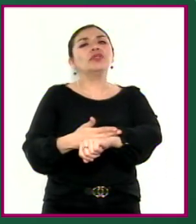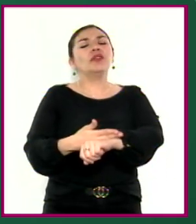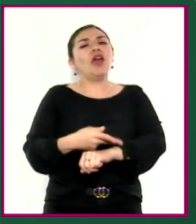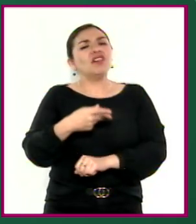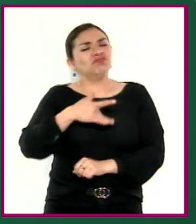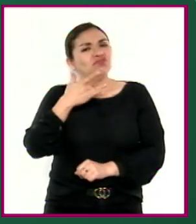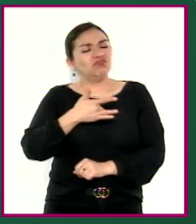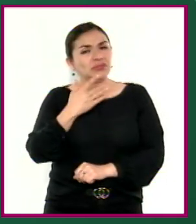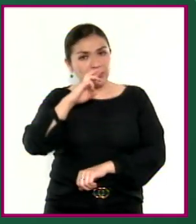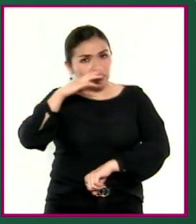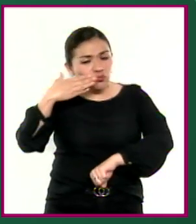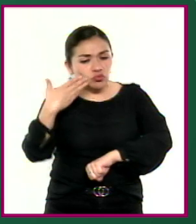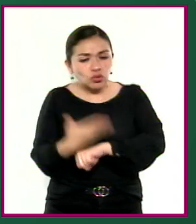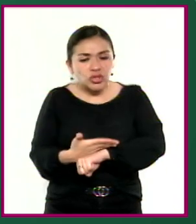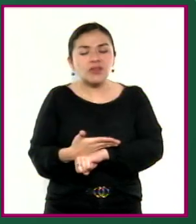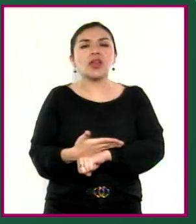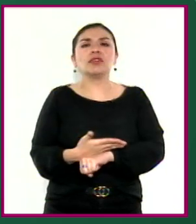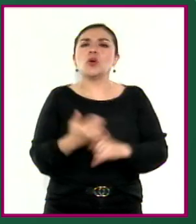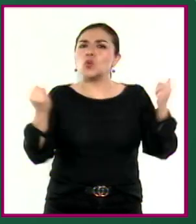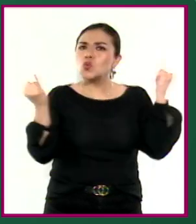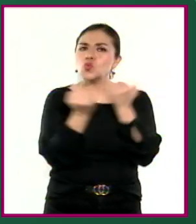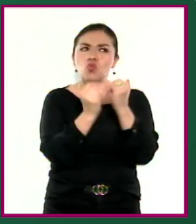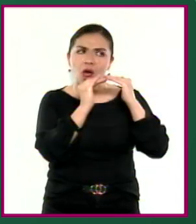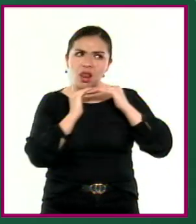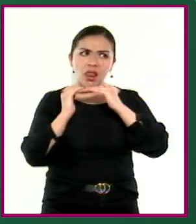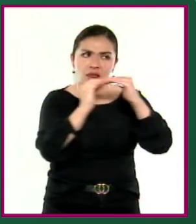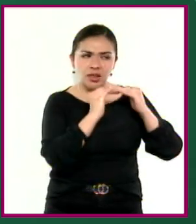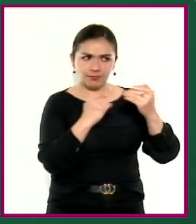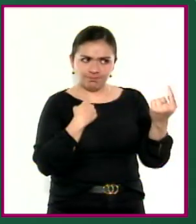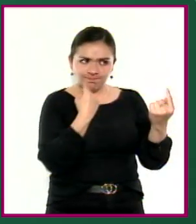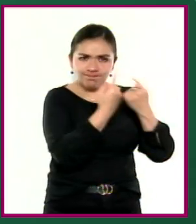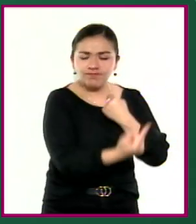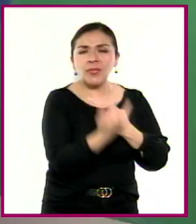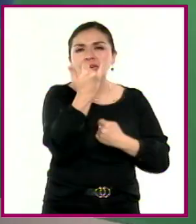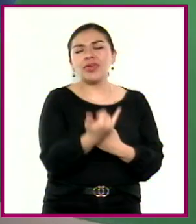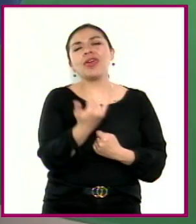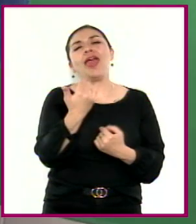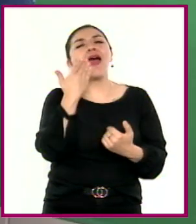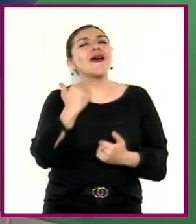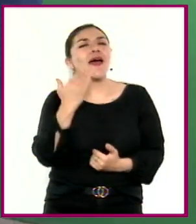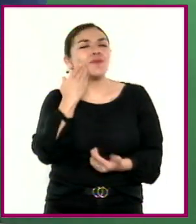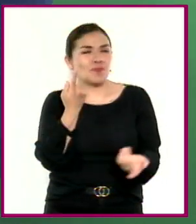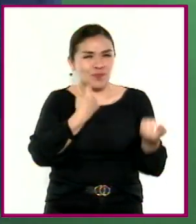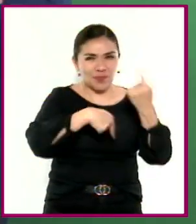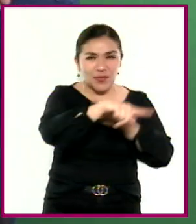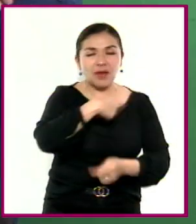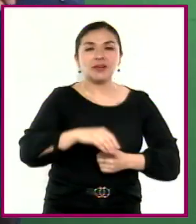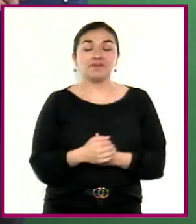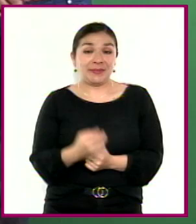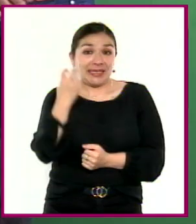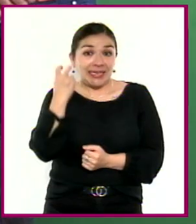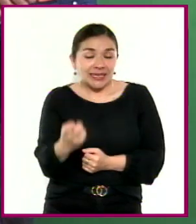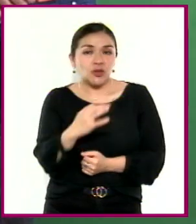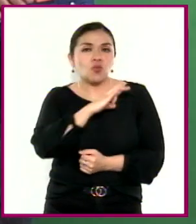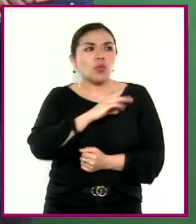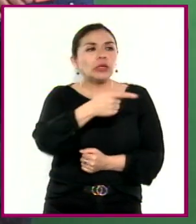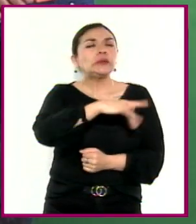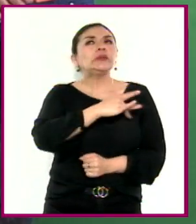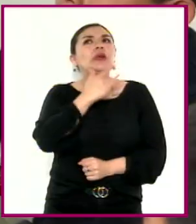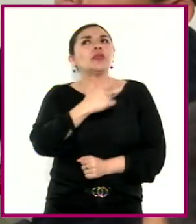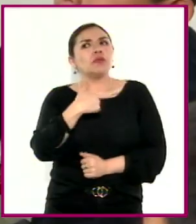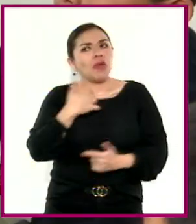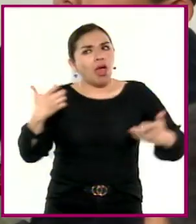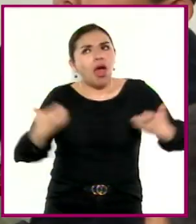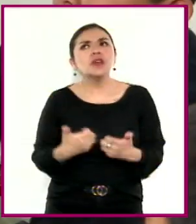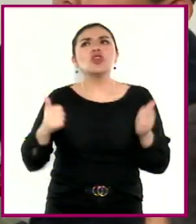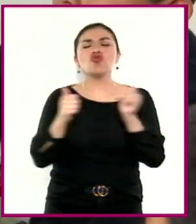honestidad, la responsabilidad, la reciprocidad y la empatía. Estos principios les permitirán orientar su